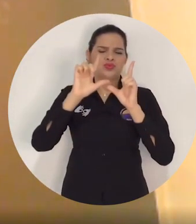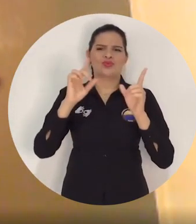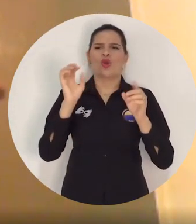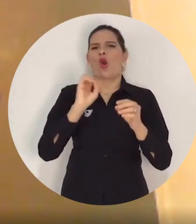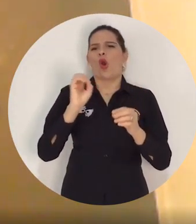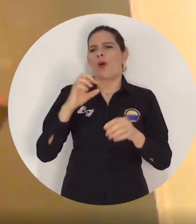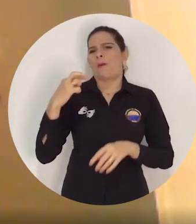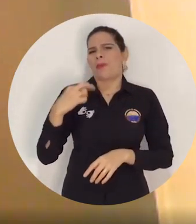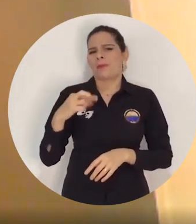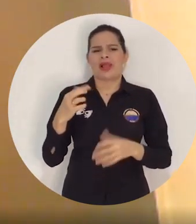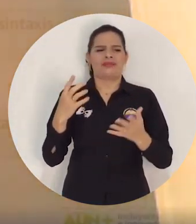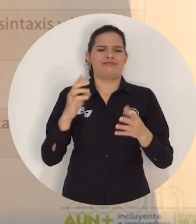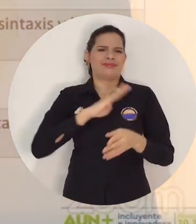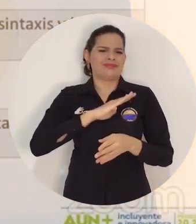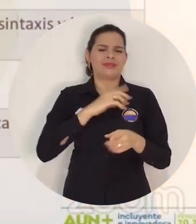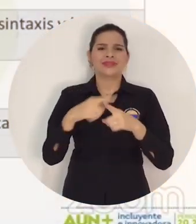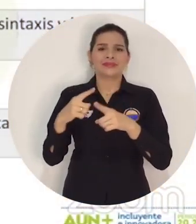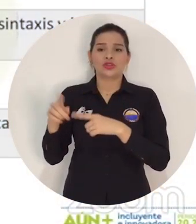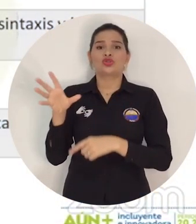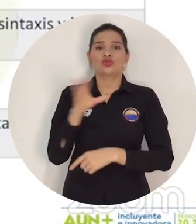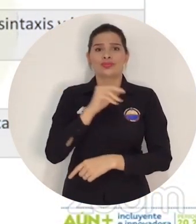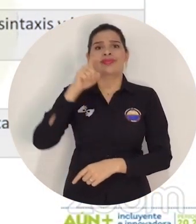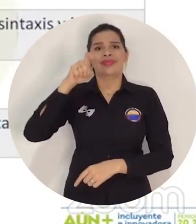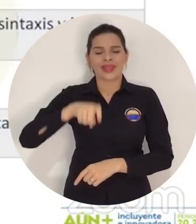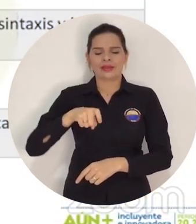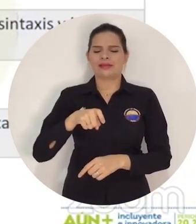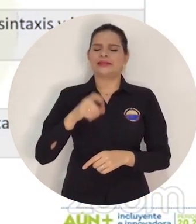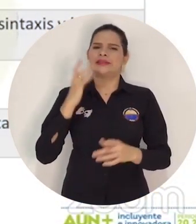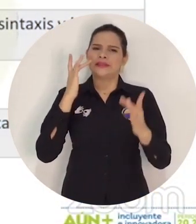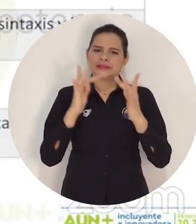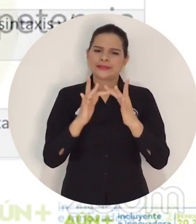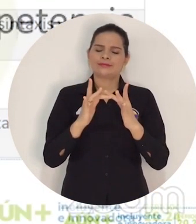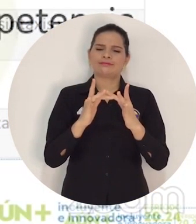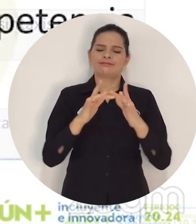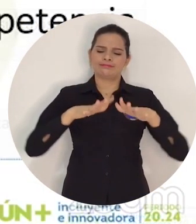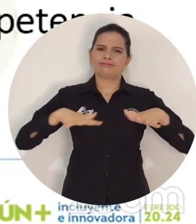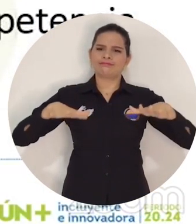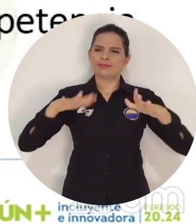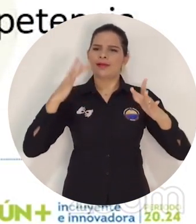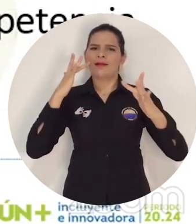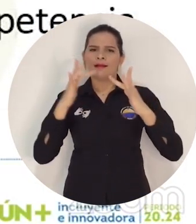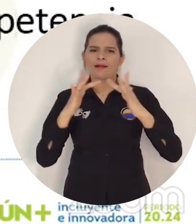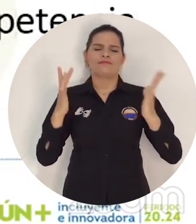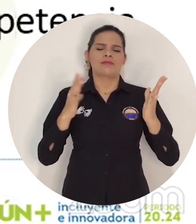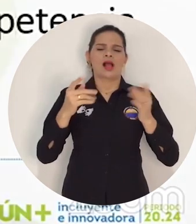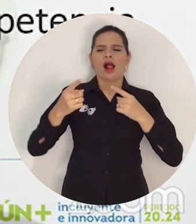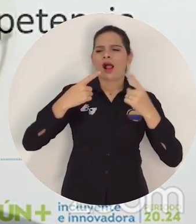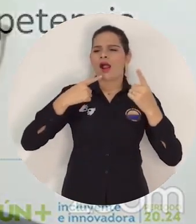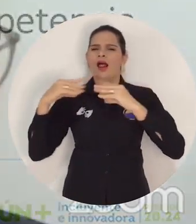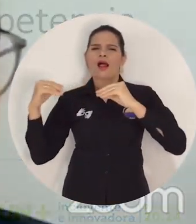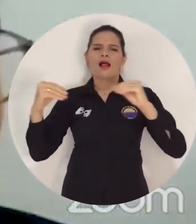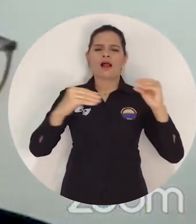sobre su importancia en los procesos de aprendizaje y enseñanza. Es importante que las instituciones